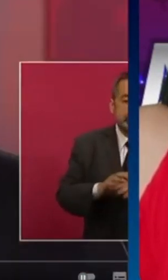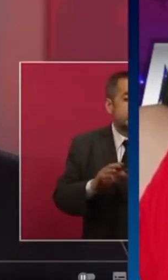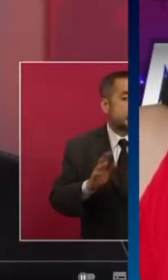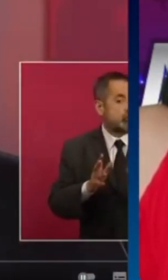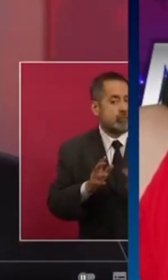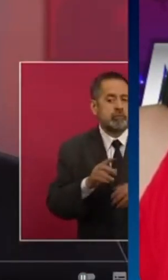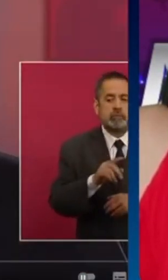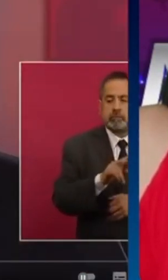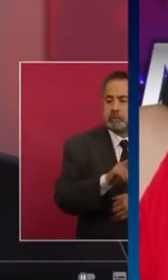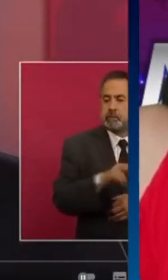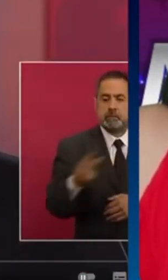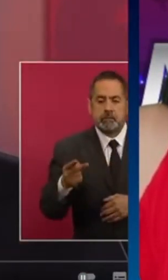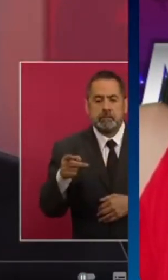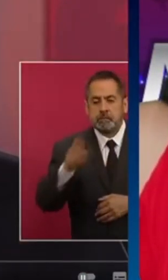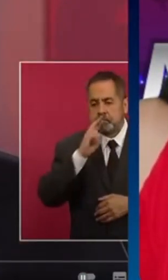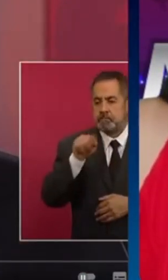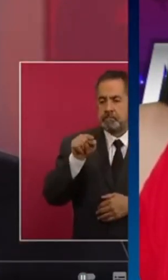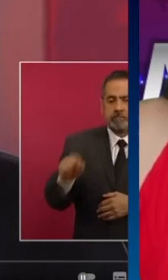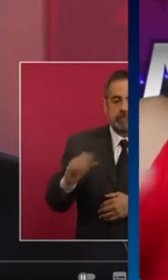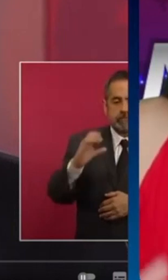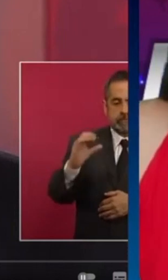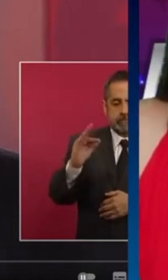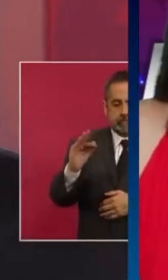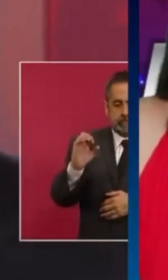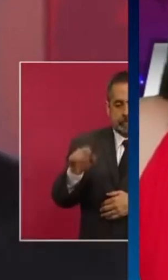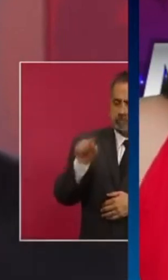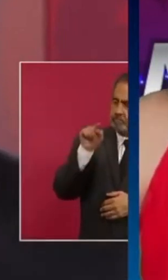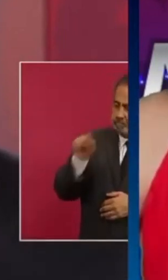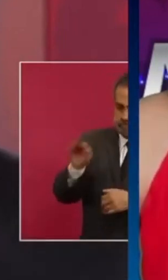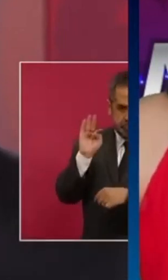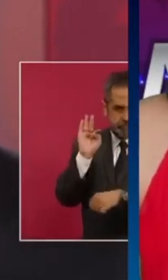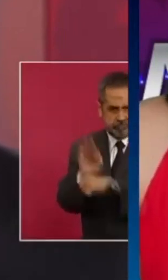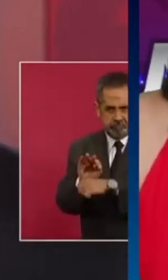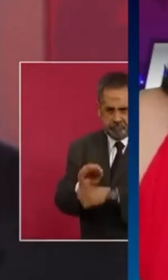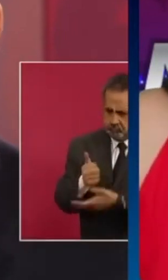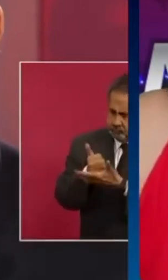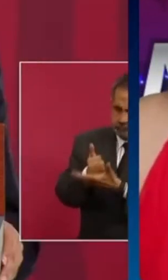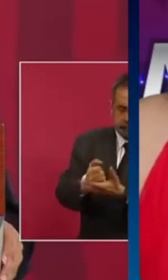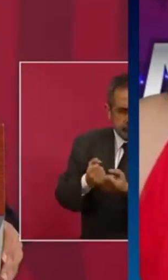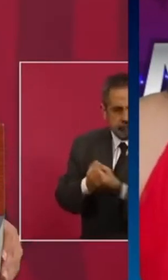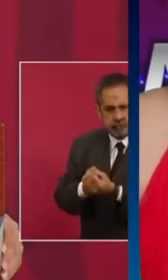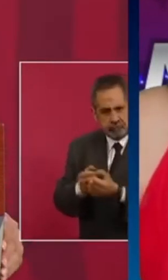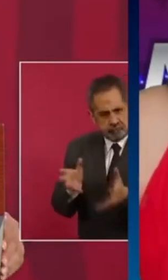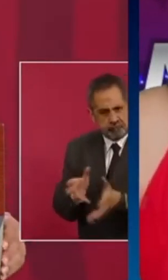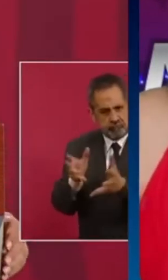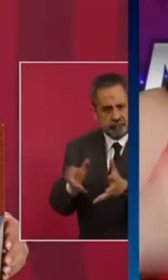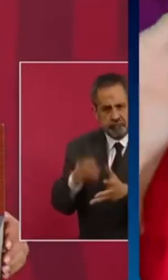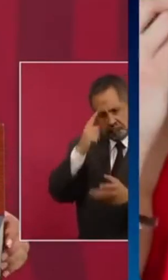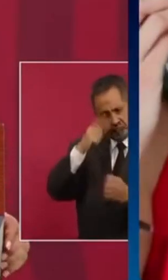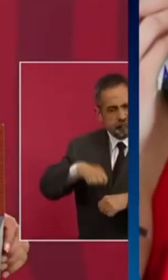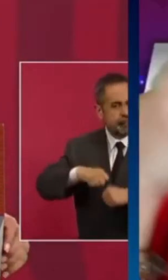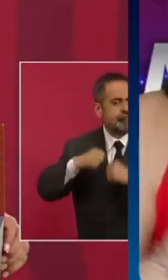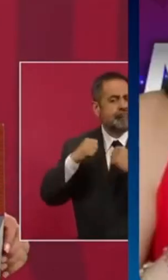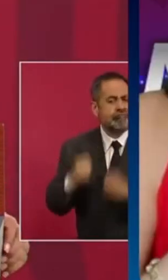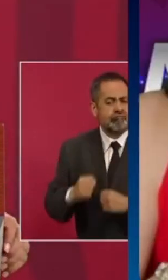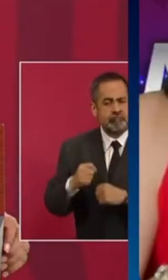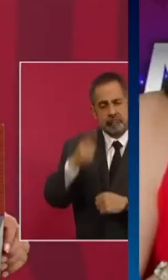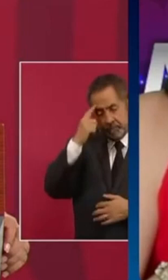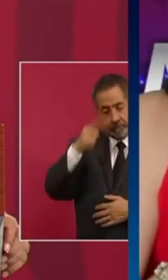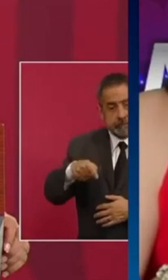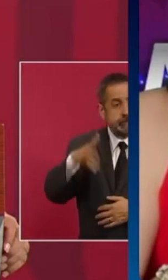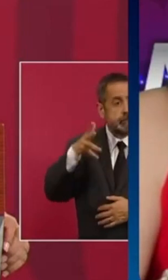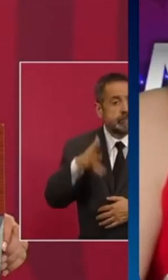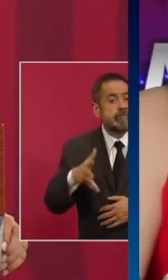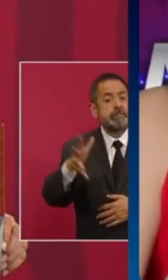Comisión Federal de Electricidad. Y es que la verdad a mí todo esto me llena de orgullo, inclusive hasta se me, literalmente se me rasgan los